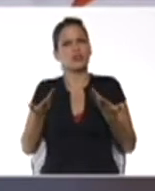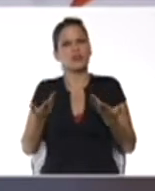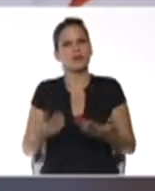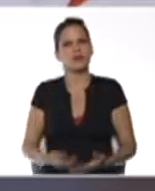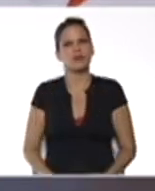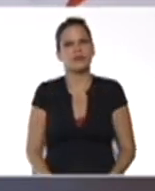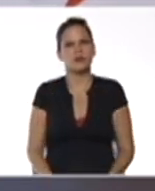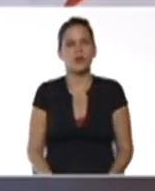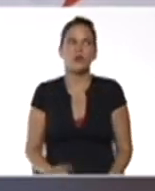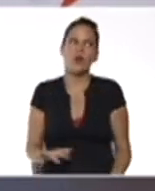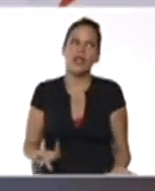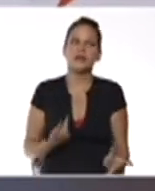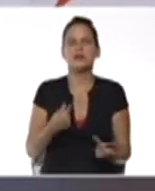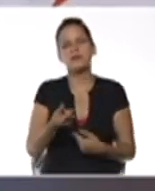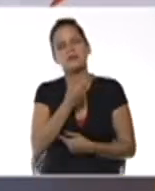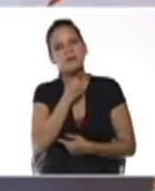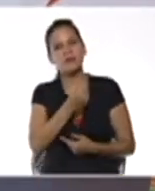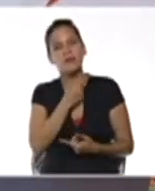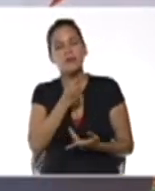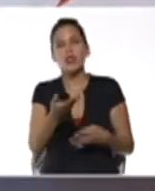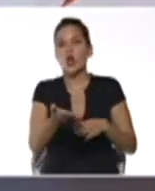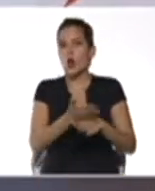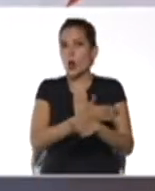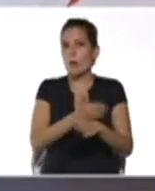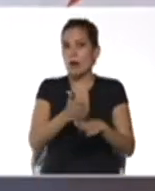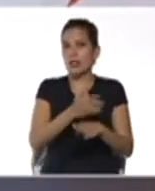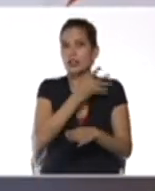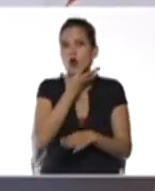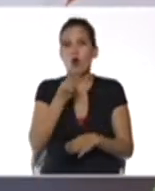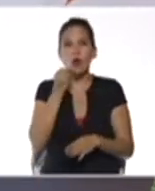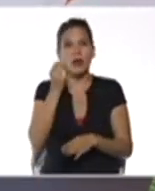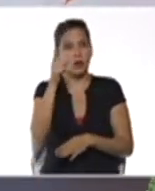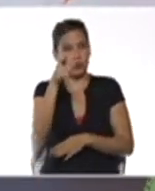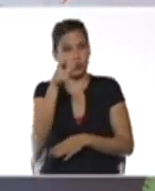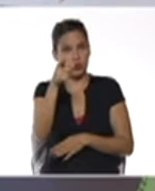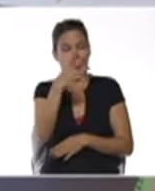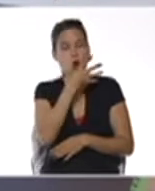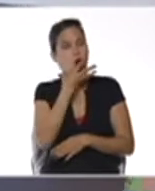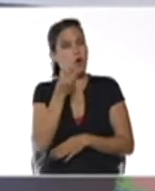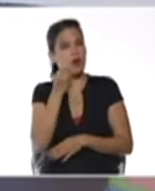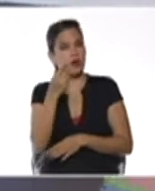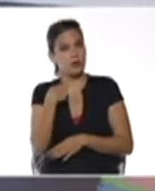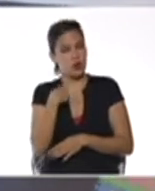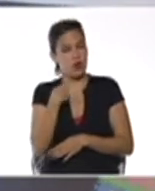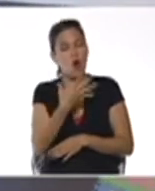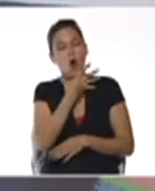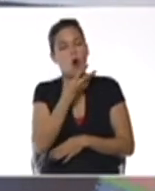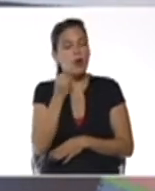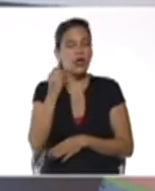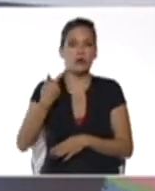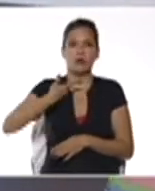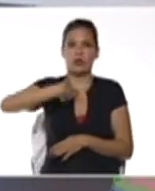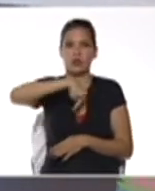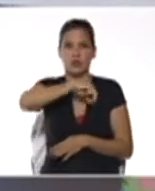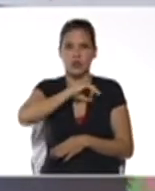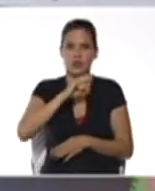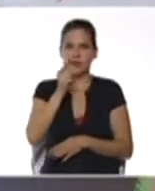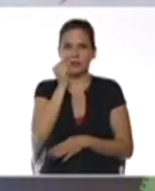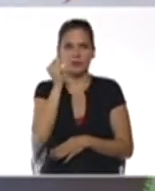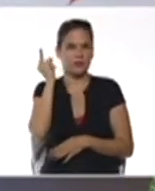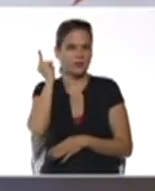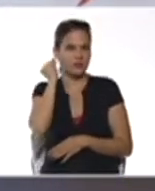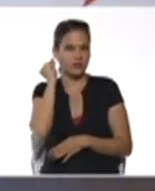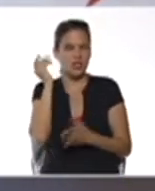Bueno si Anja, me encanta primero compartir con jóvenes como tú, jóvenes como yo, jóvenes como nosotros, y nosotras,